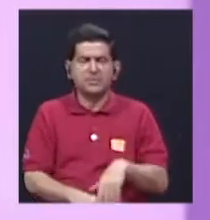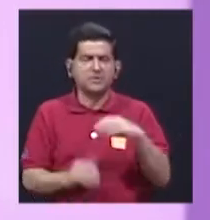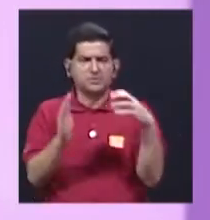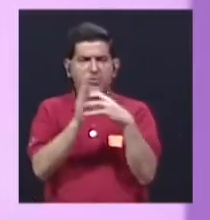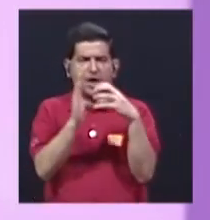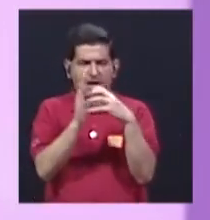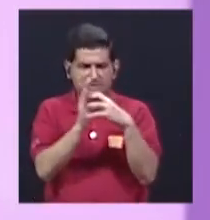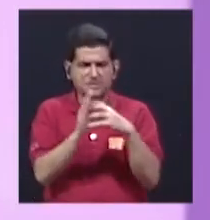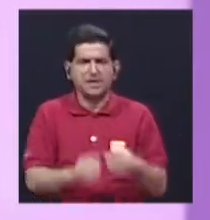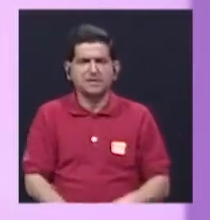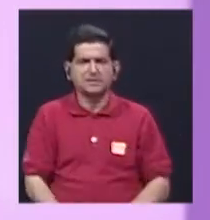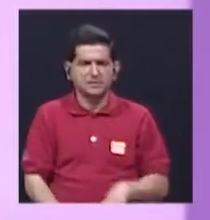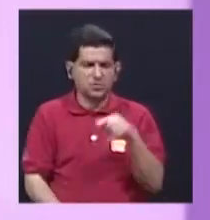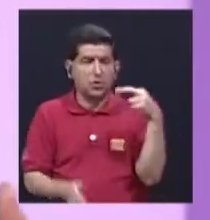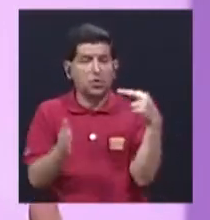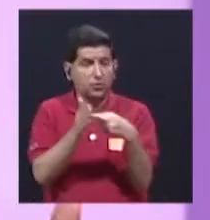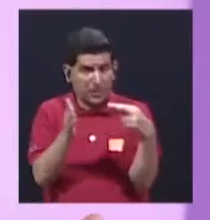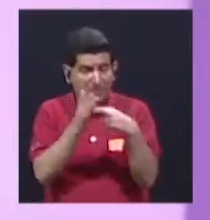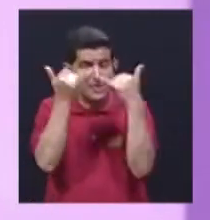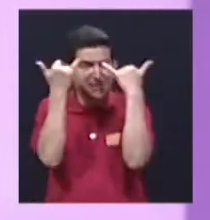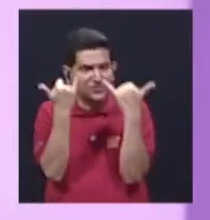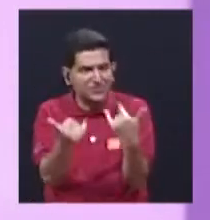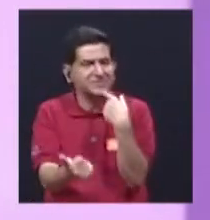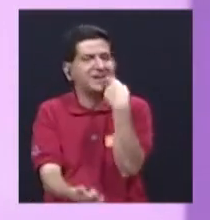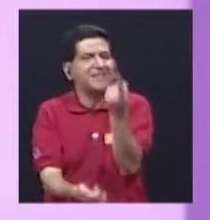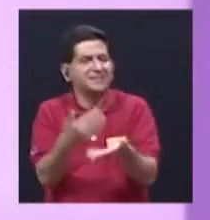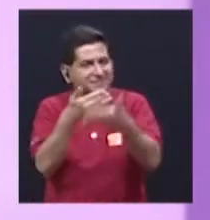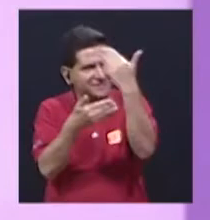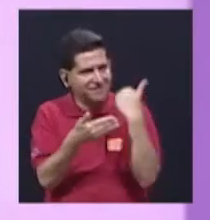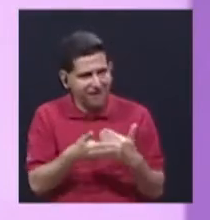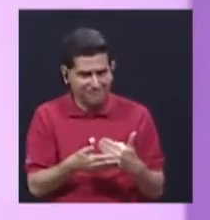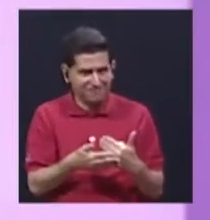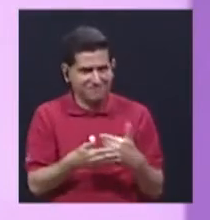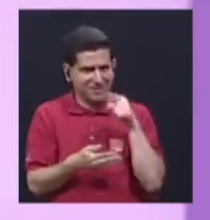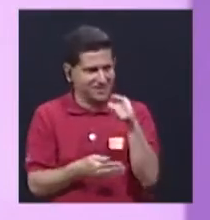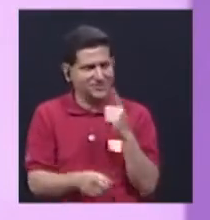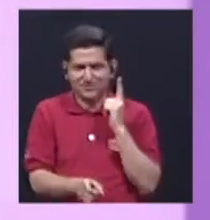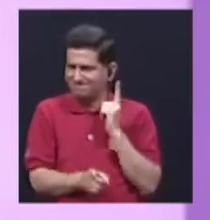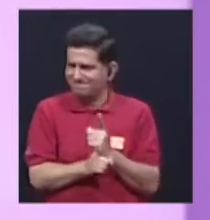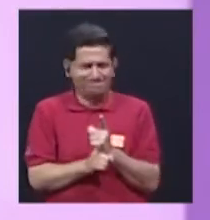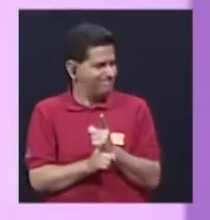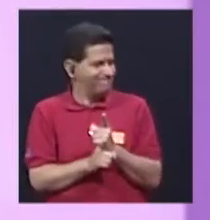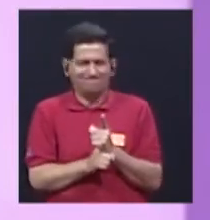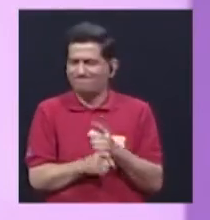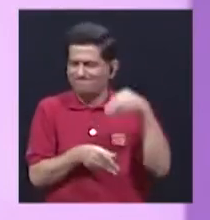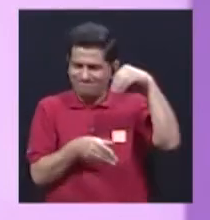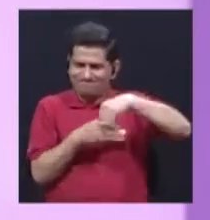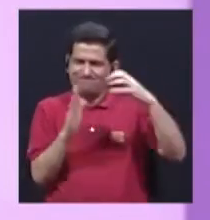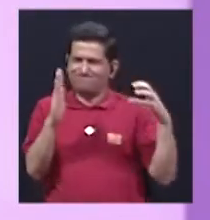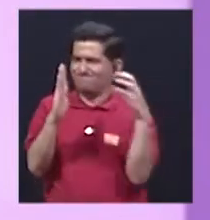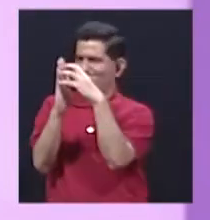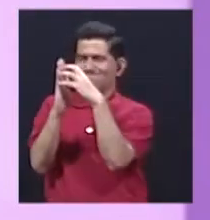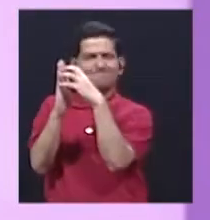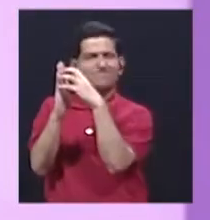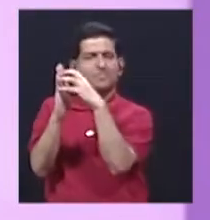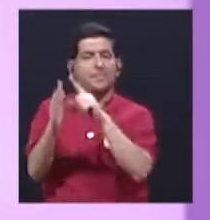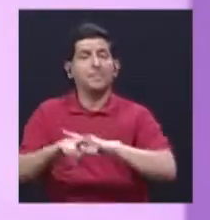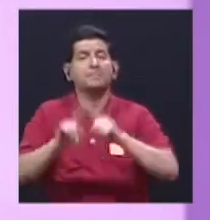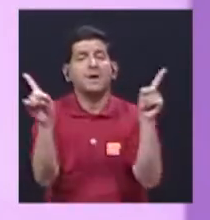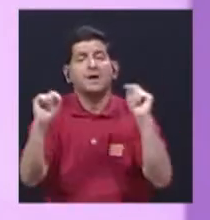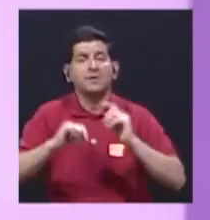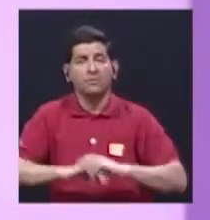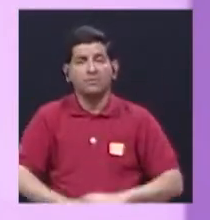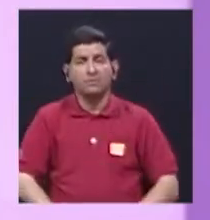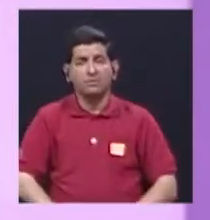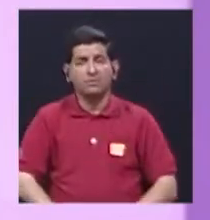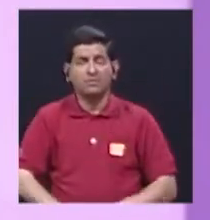texto, que, repito, ya le habíamos señalado que no era adecuado que eso estuviera en ese texto, sin embargo,